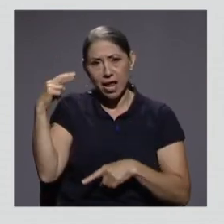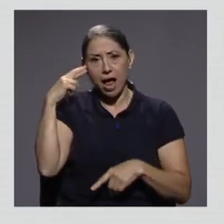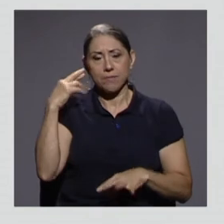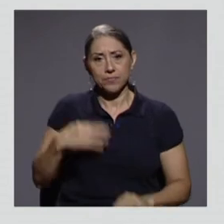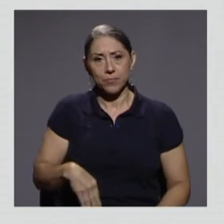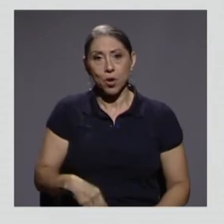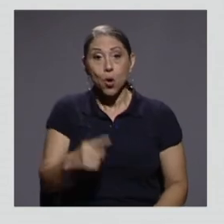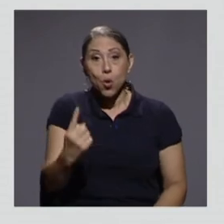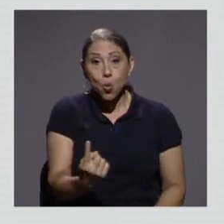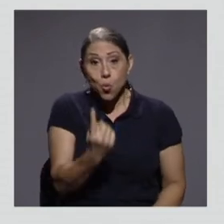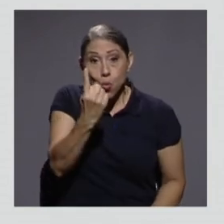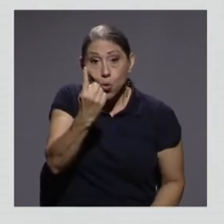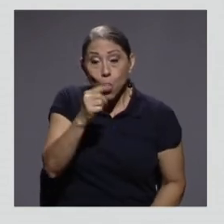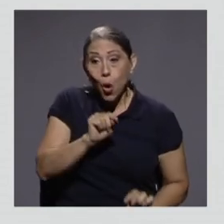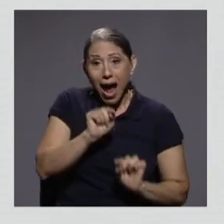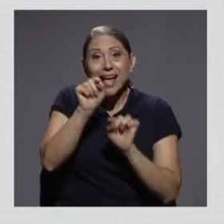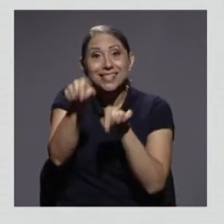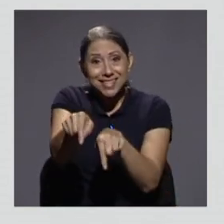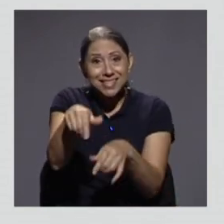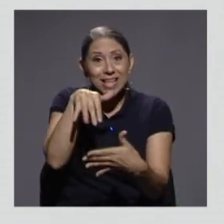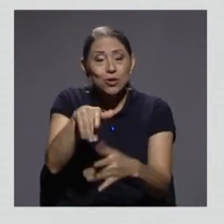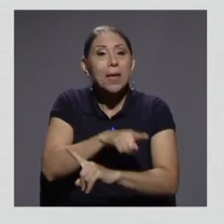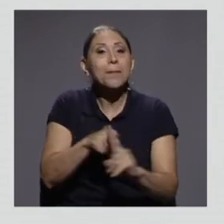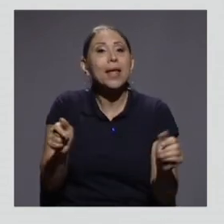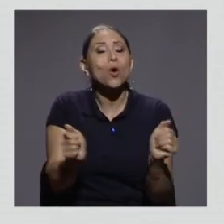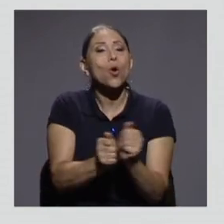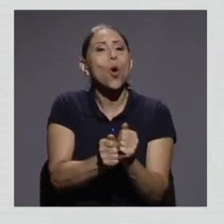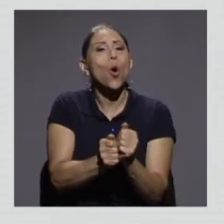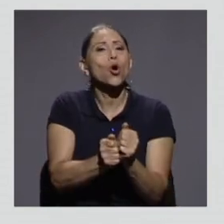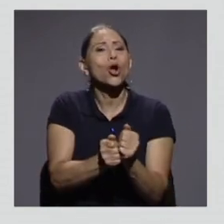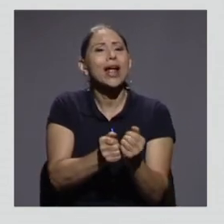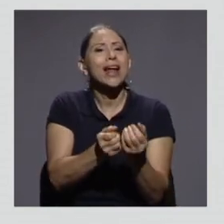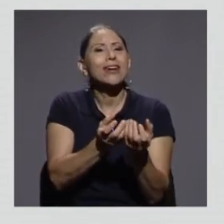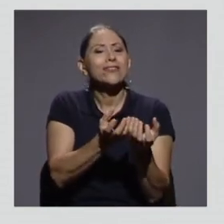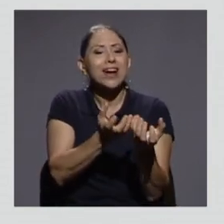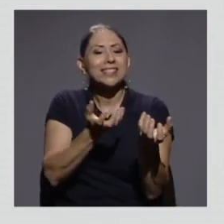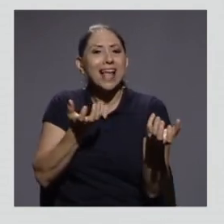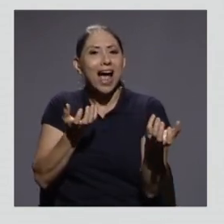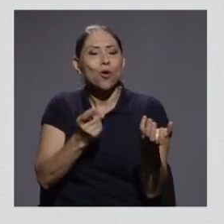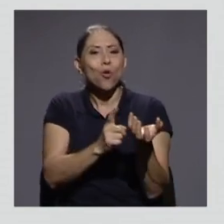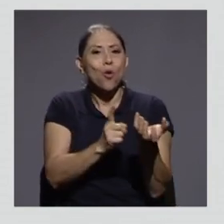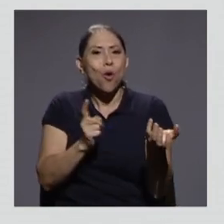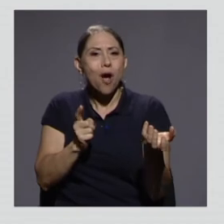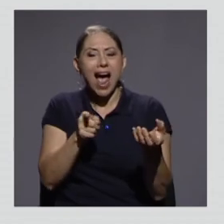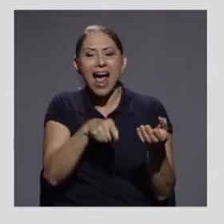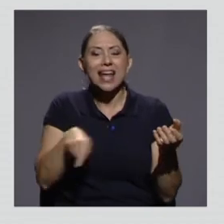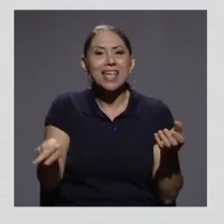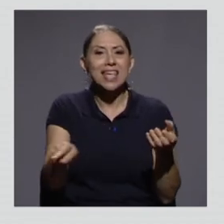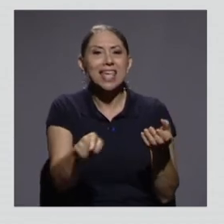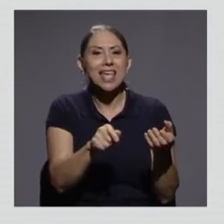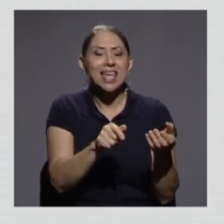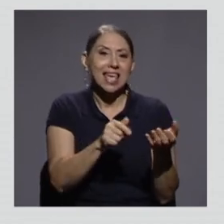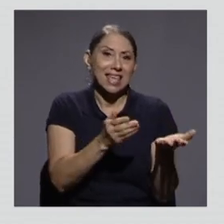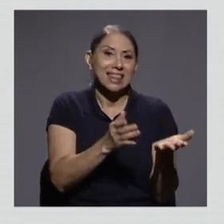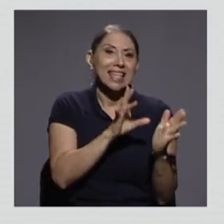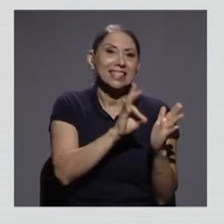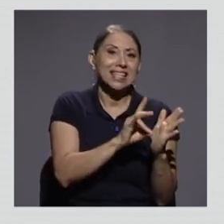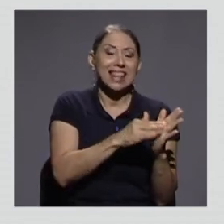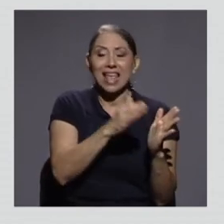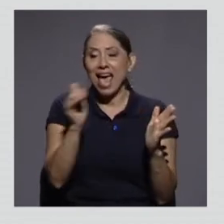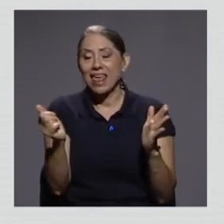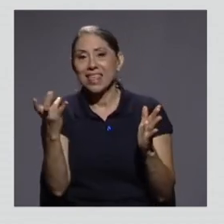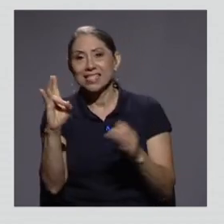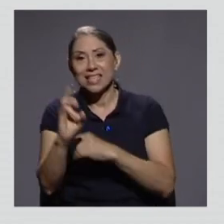asiste, pero lo hace con rezago. Aquí consideramos el grupo de siete a diecisiete años. ¿Y por qué es importante el tema del